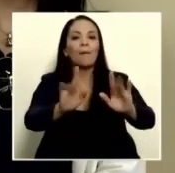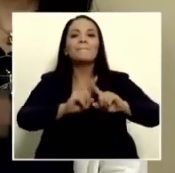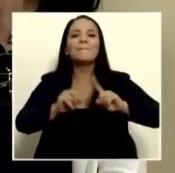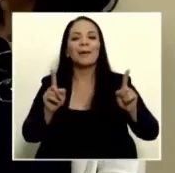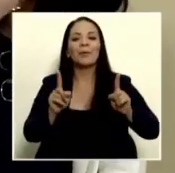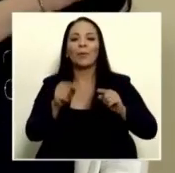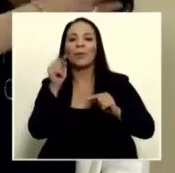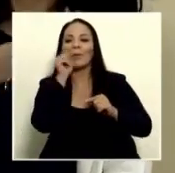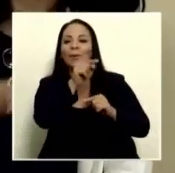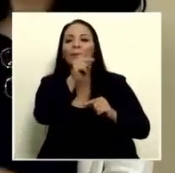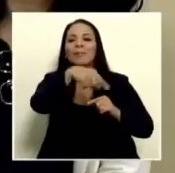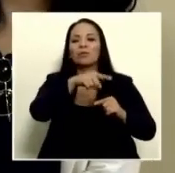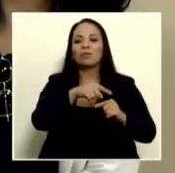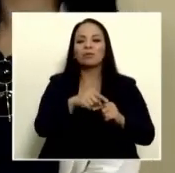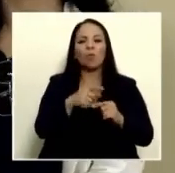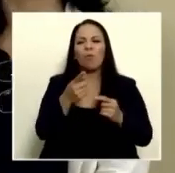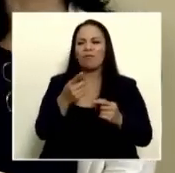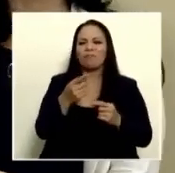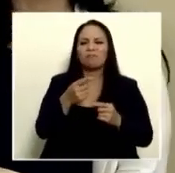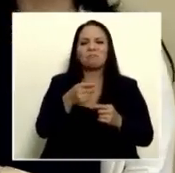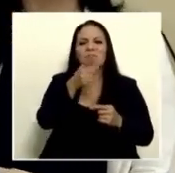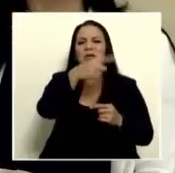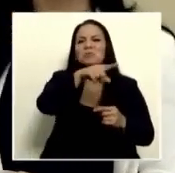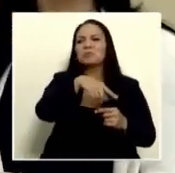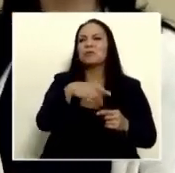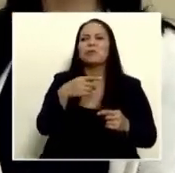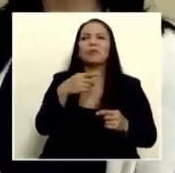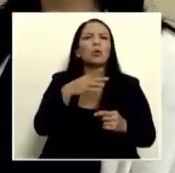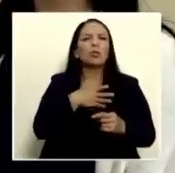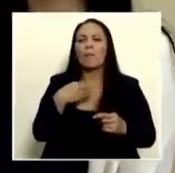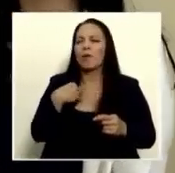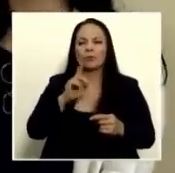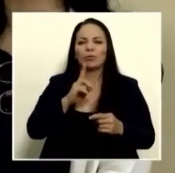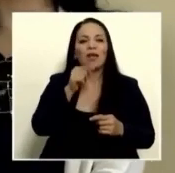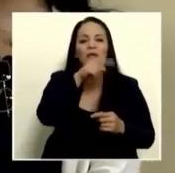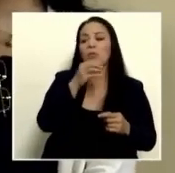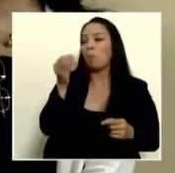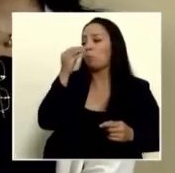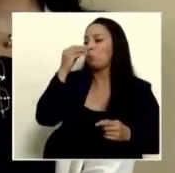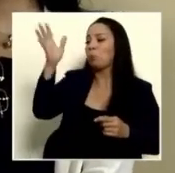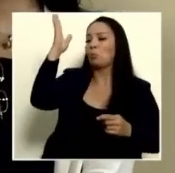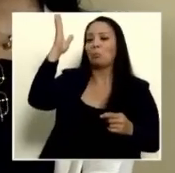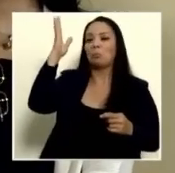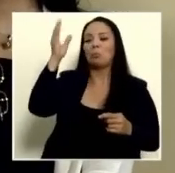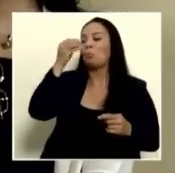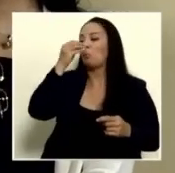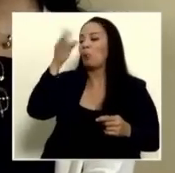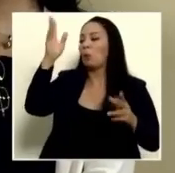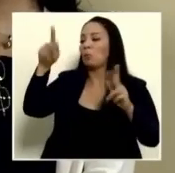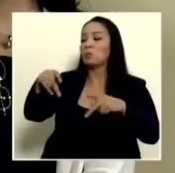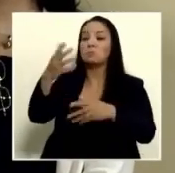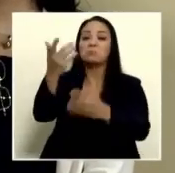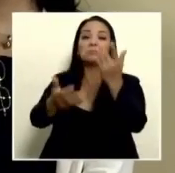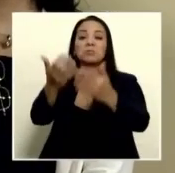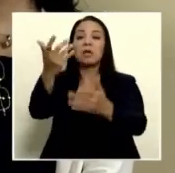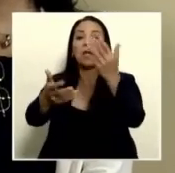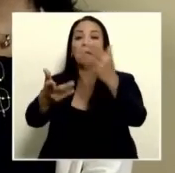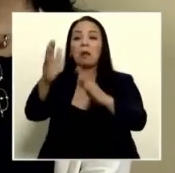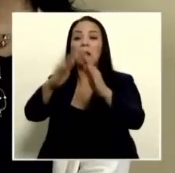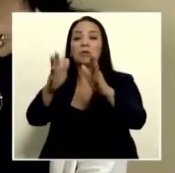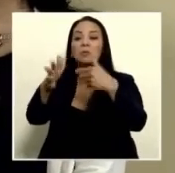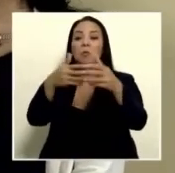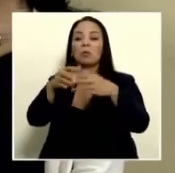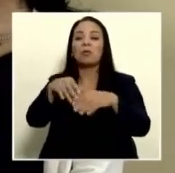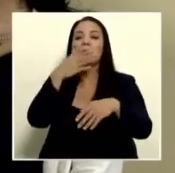de decir si se quema se quema mientras yo meta las 20 mil personas en el parque viva eso yo no sé